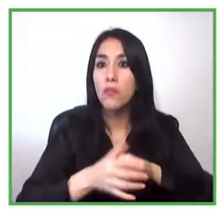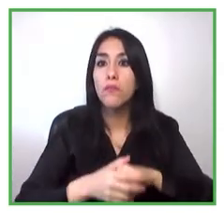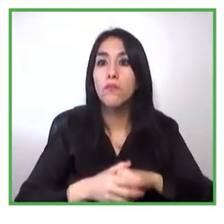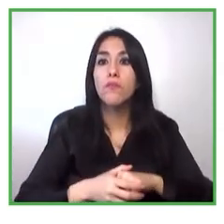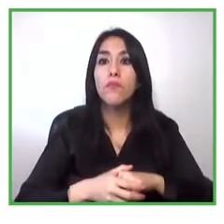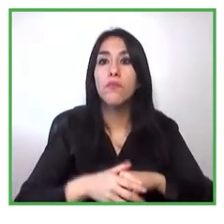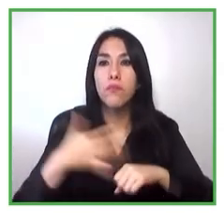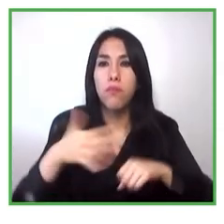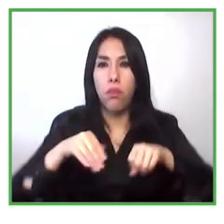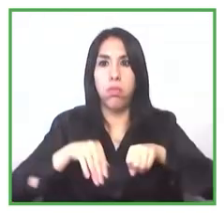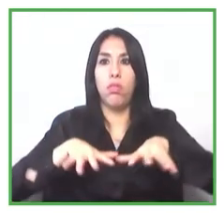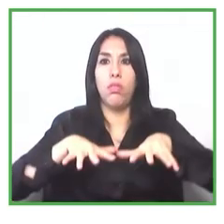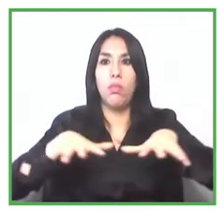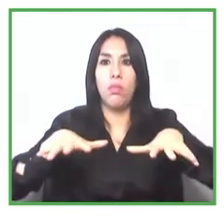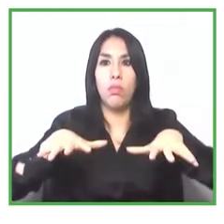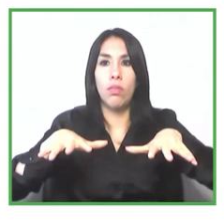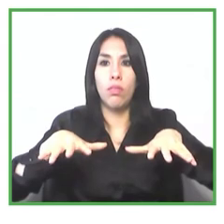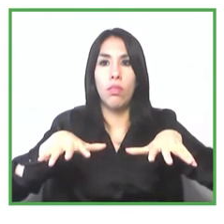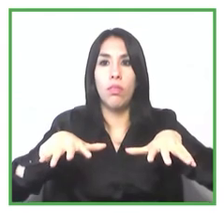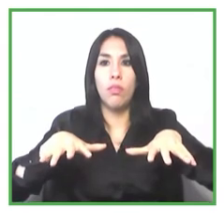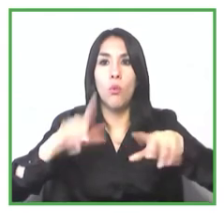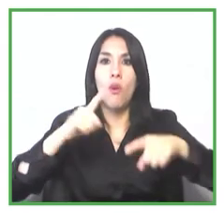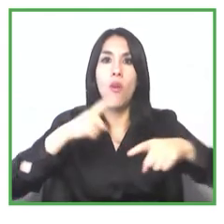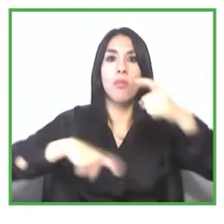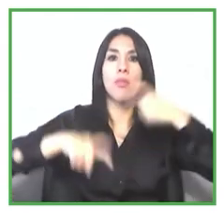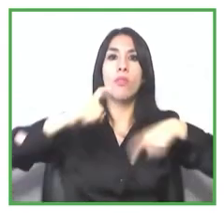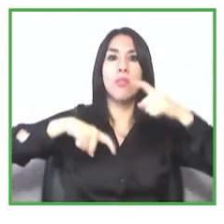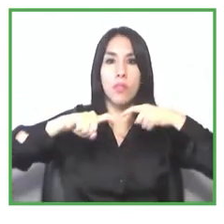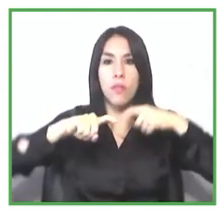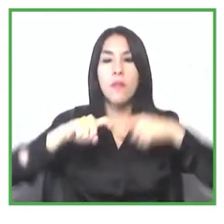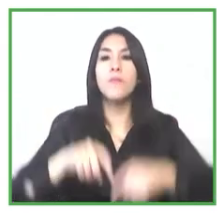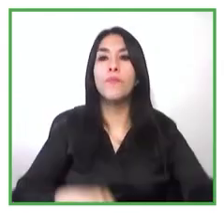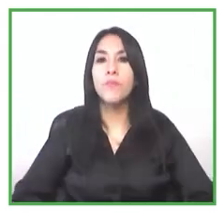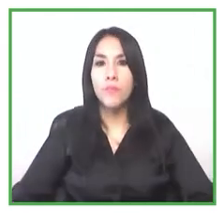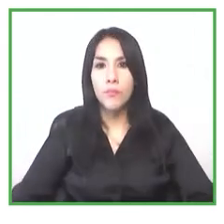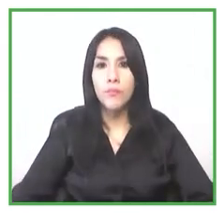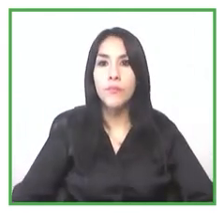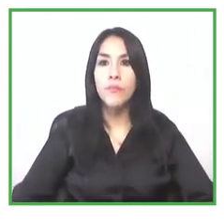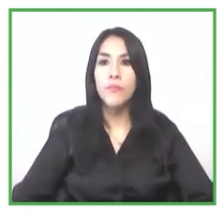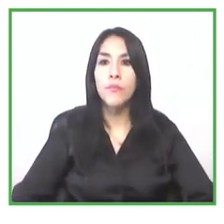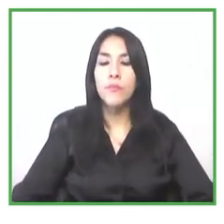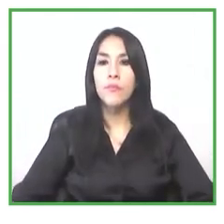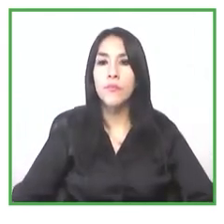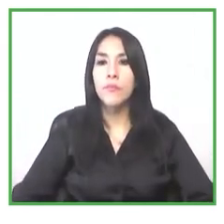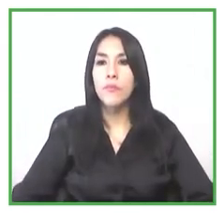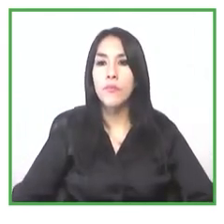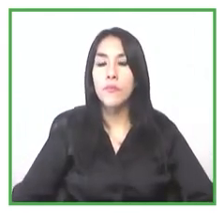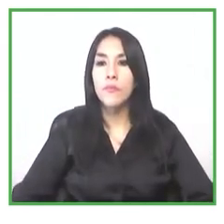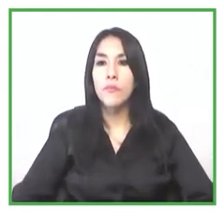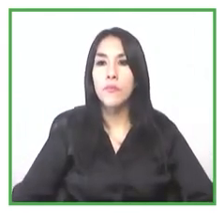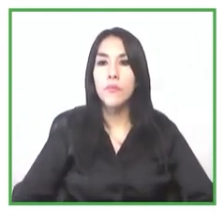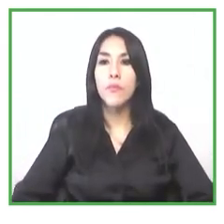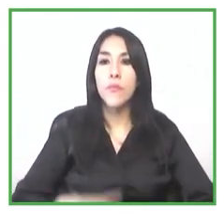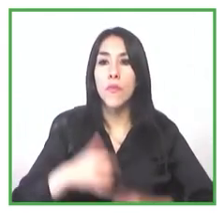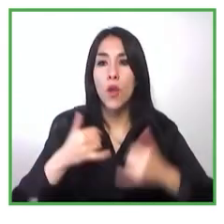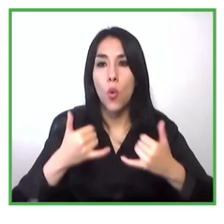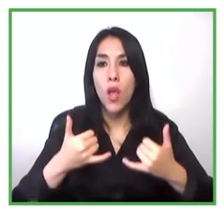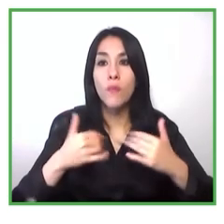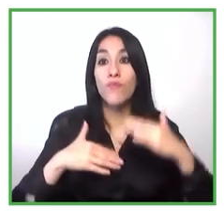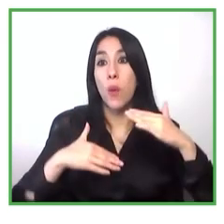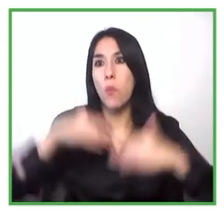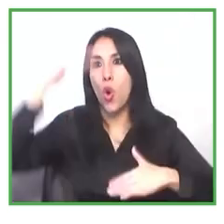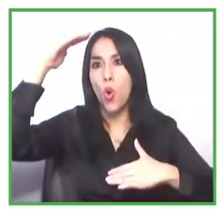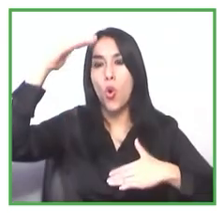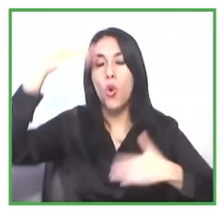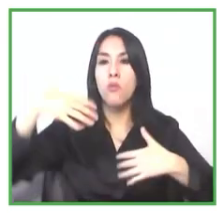personas en situación de discapacidad en el ámbito del emprendimiento y ahora vamos a tener mayores desafíos para que podamos